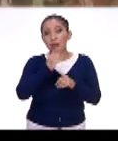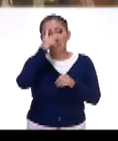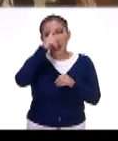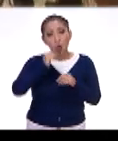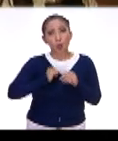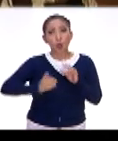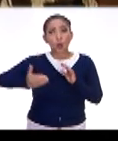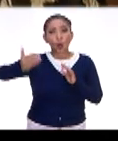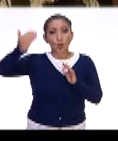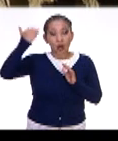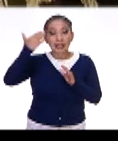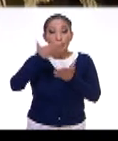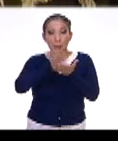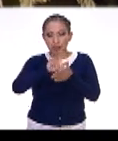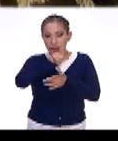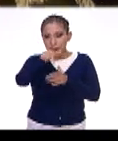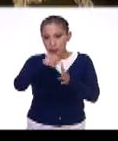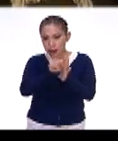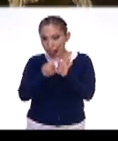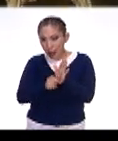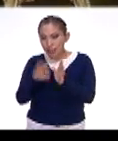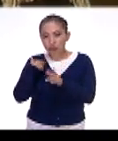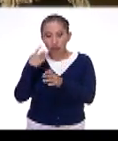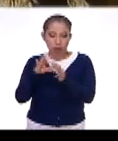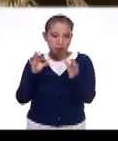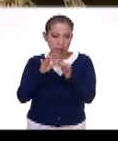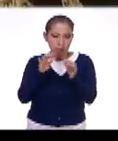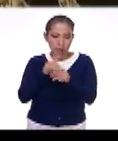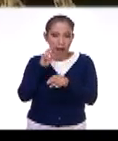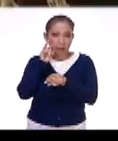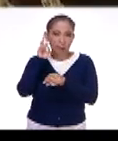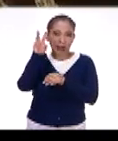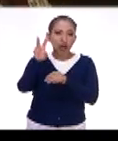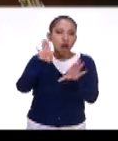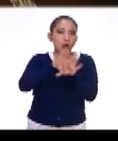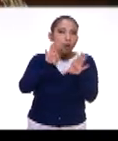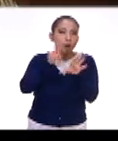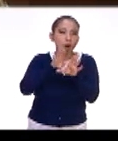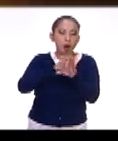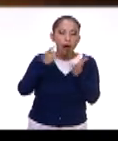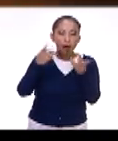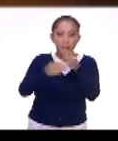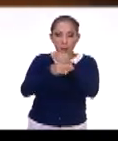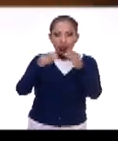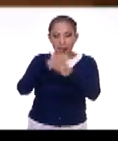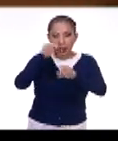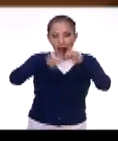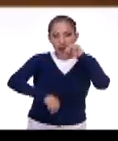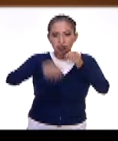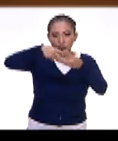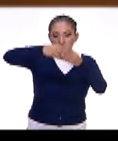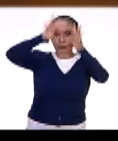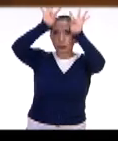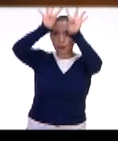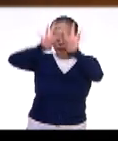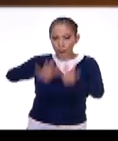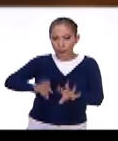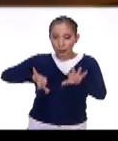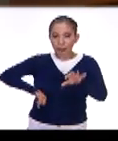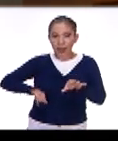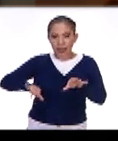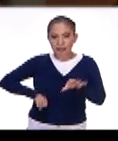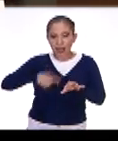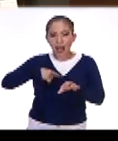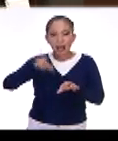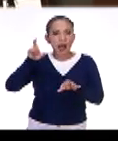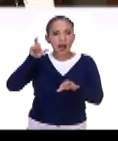antiguo. Más adelante en esta sala, como platicábamos, vamos a ver como unos ingredientes. Aquí tenemos una cortina muy interesante con